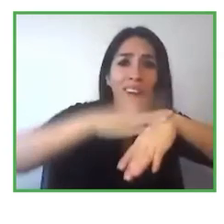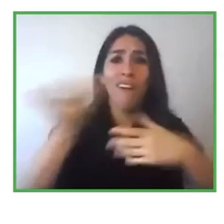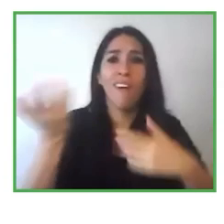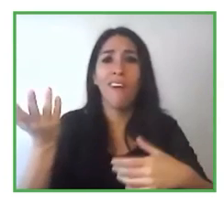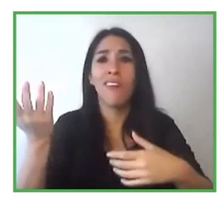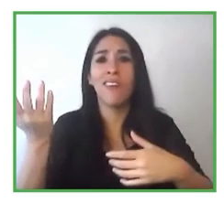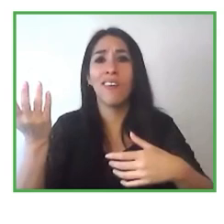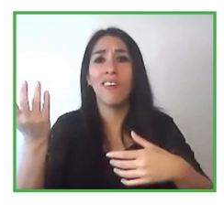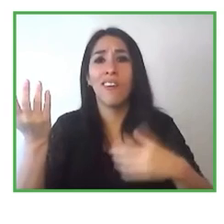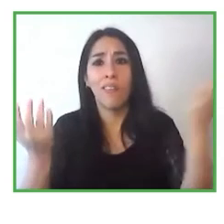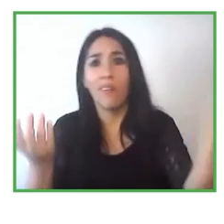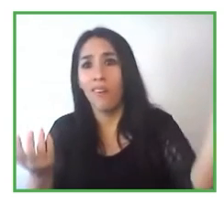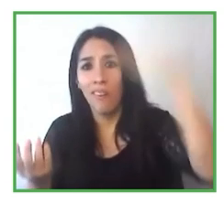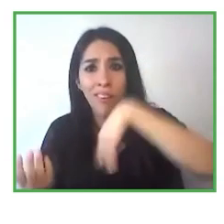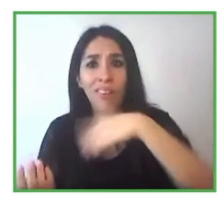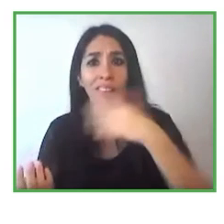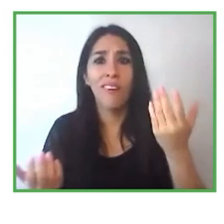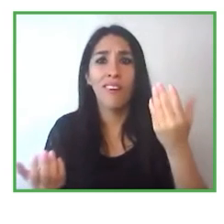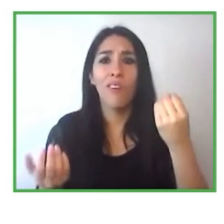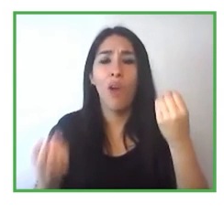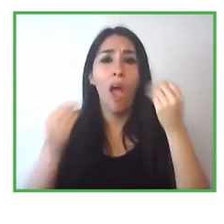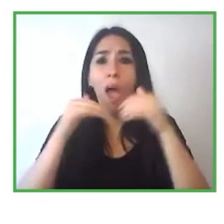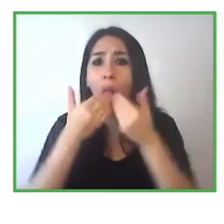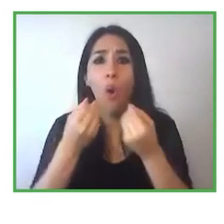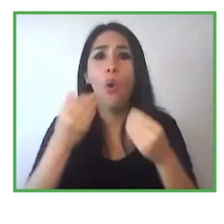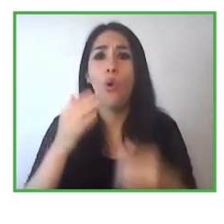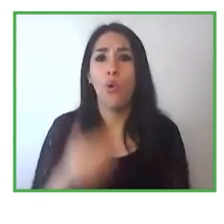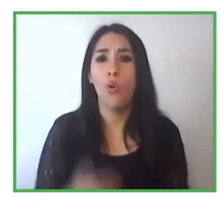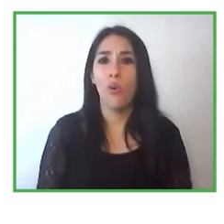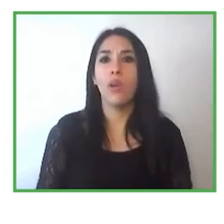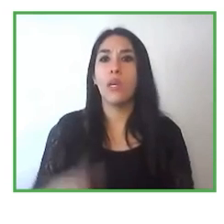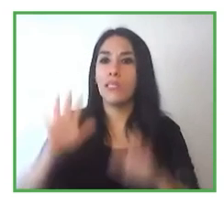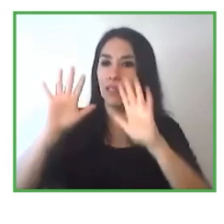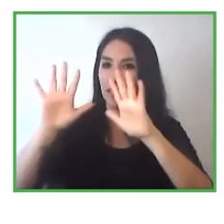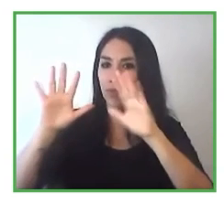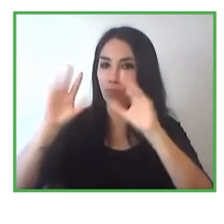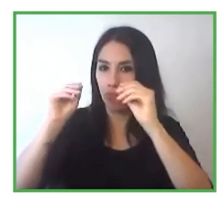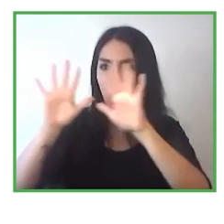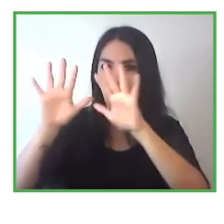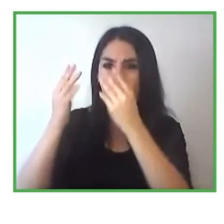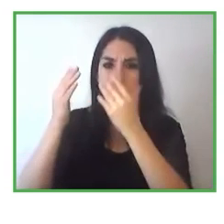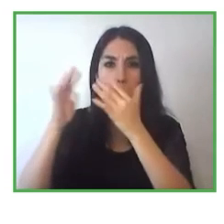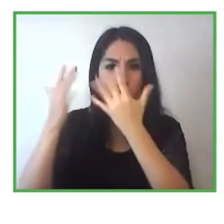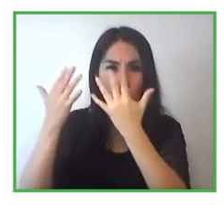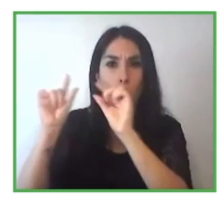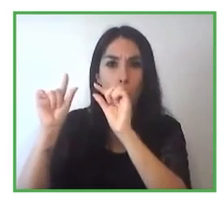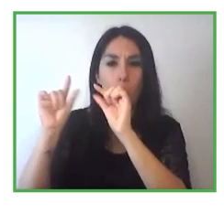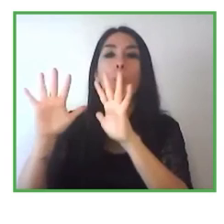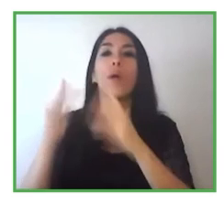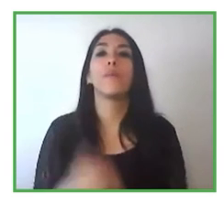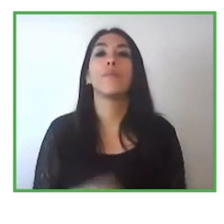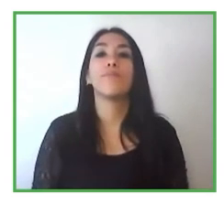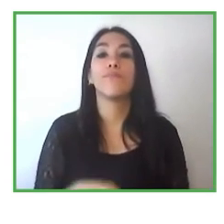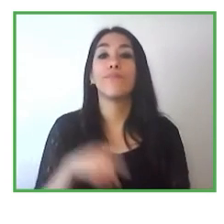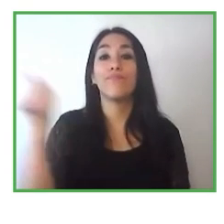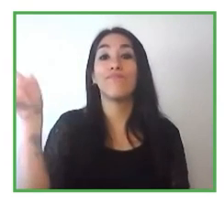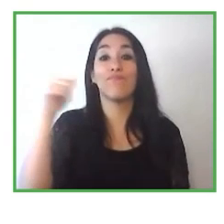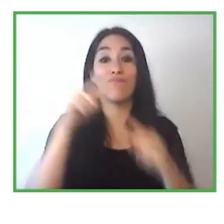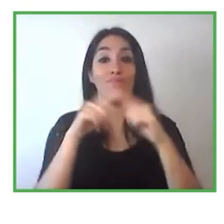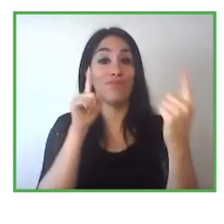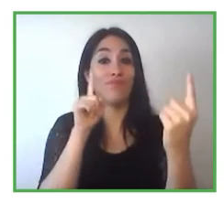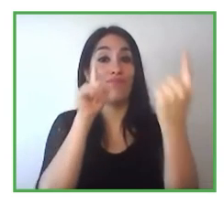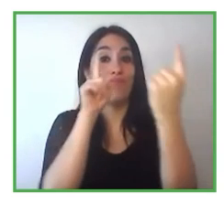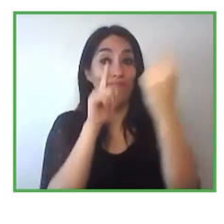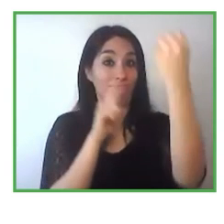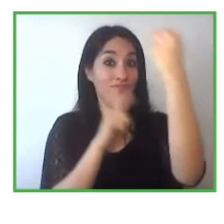pues entonces lo que hicimos fue simple y sencillamente colocar un bombillo en frente de ellos del área de trabajo de